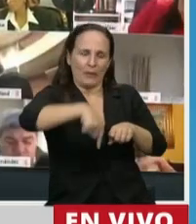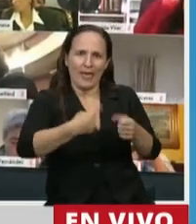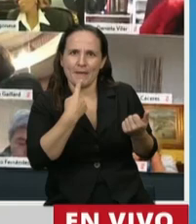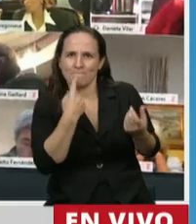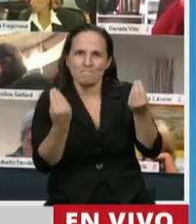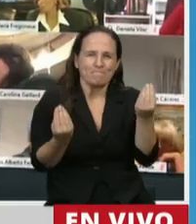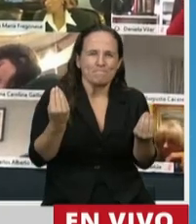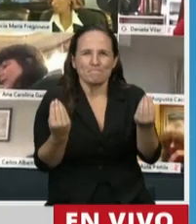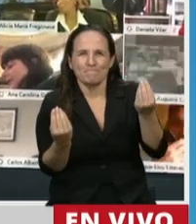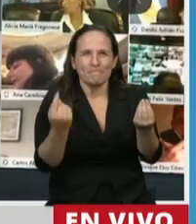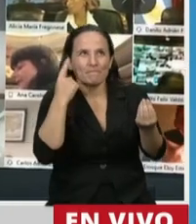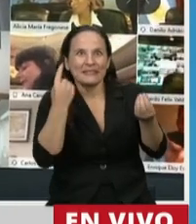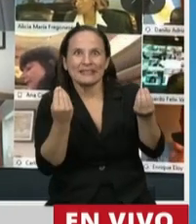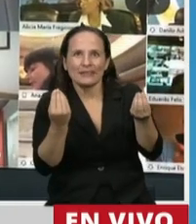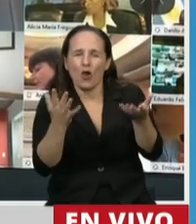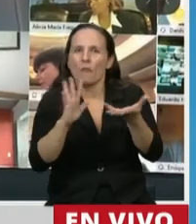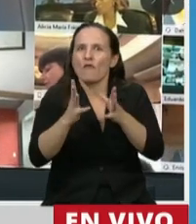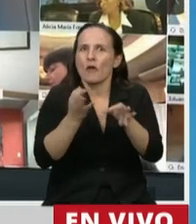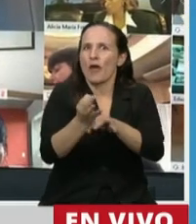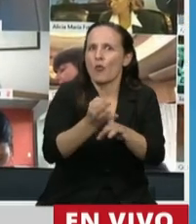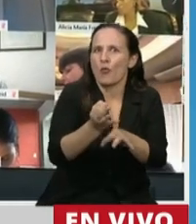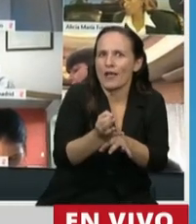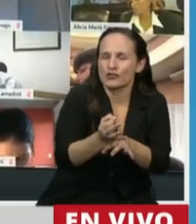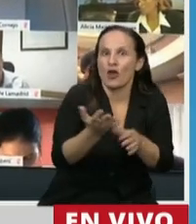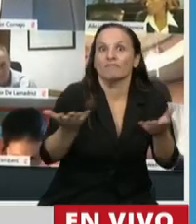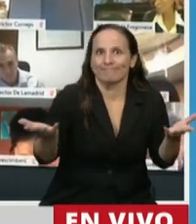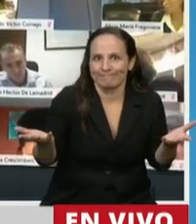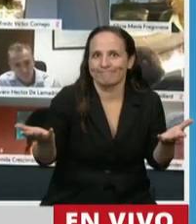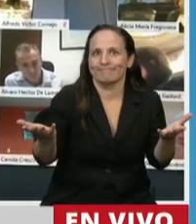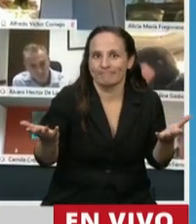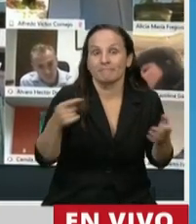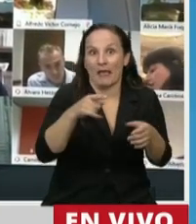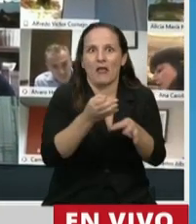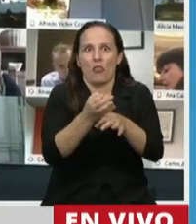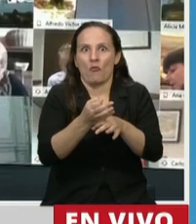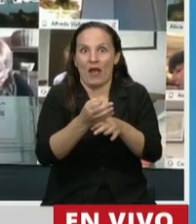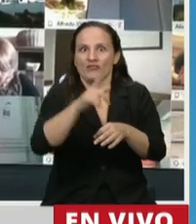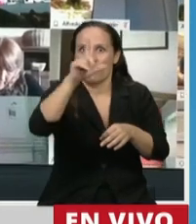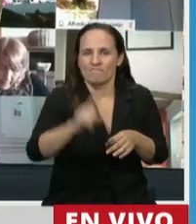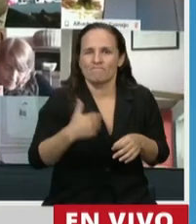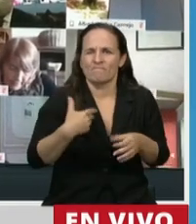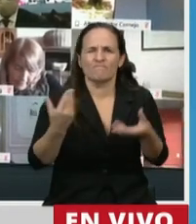marco de la educación de nuestro pueblo, claramente nos interpela en si